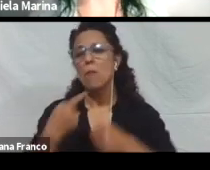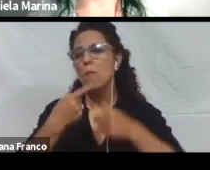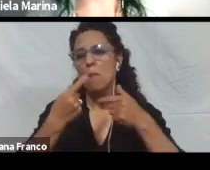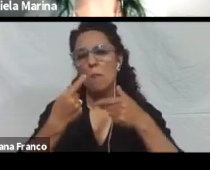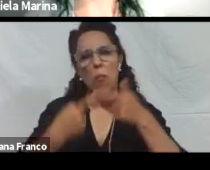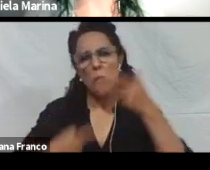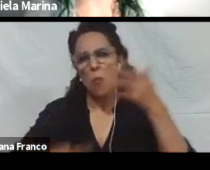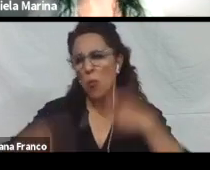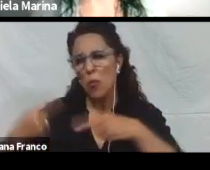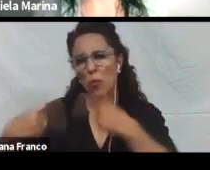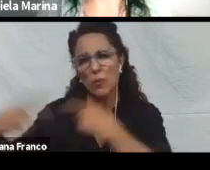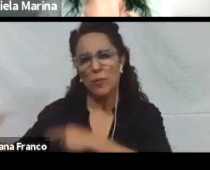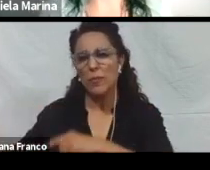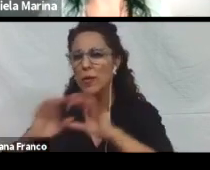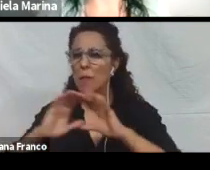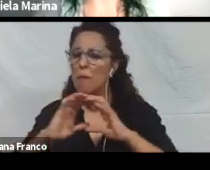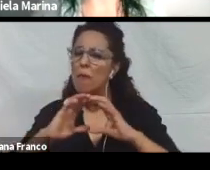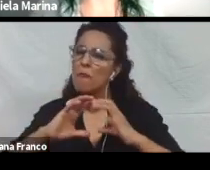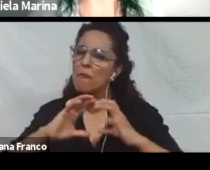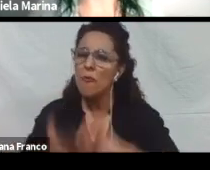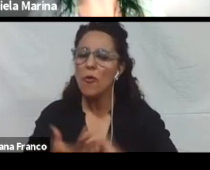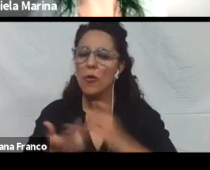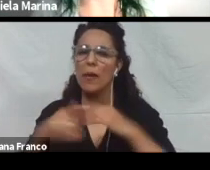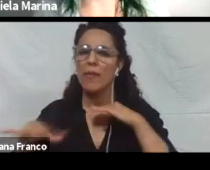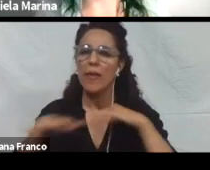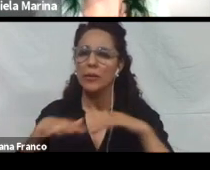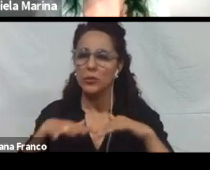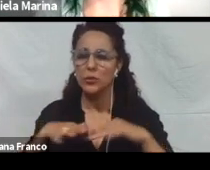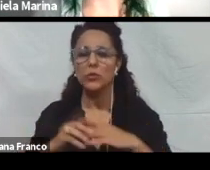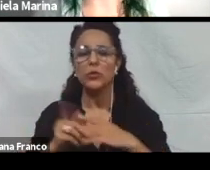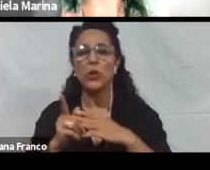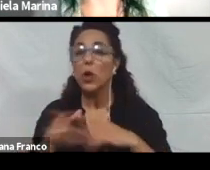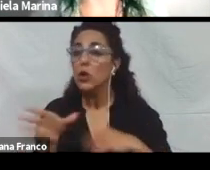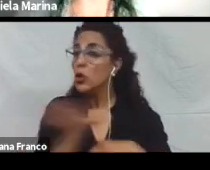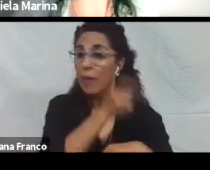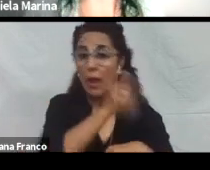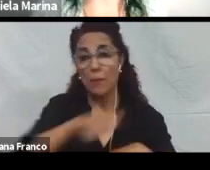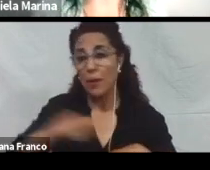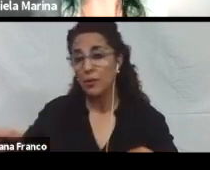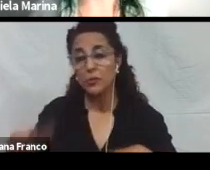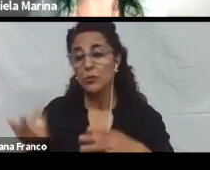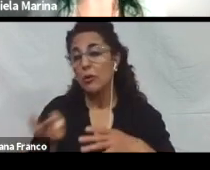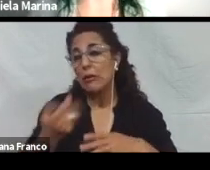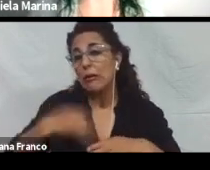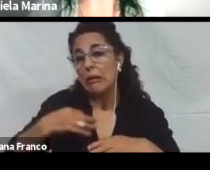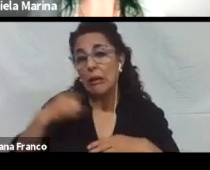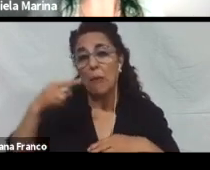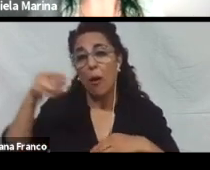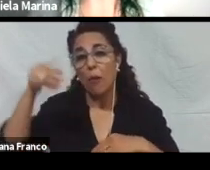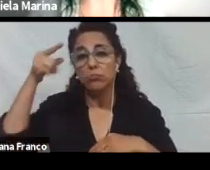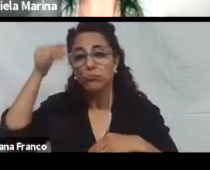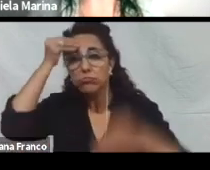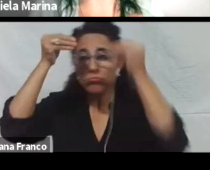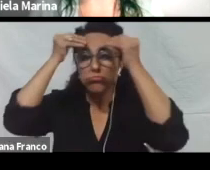expresión. Todas las personas tenemos diferentes maneras de aprender y de expresar lo que sabemos. Por eso no